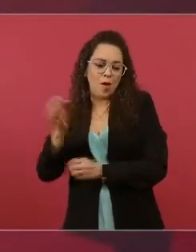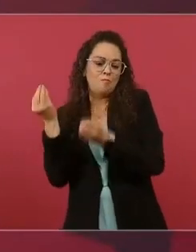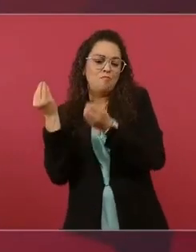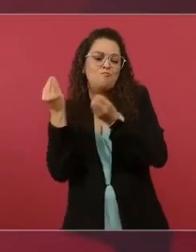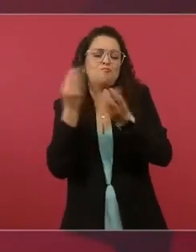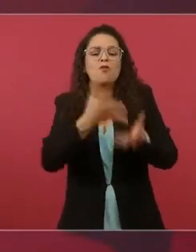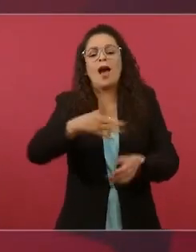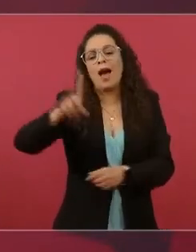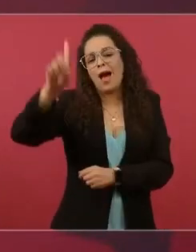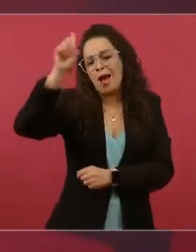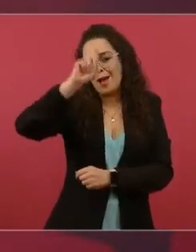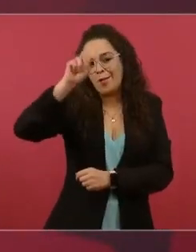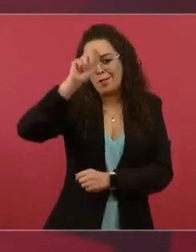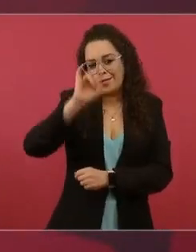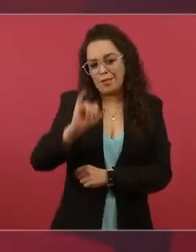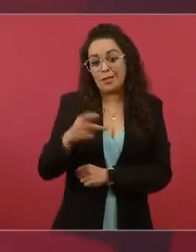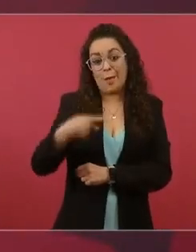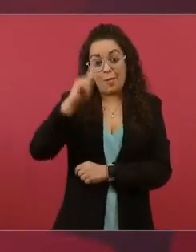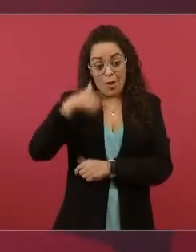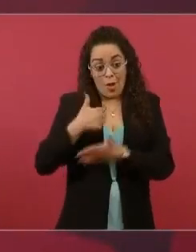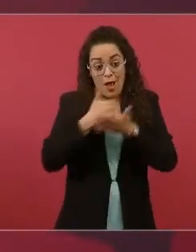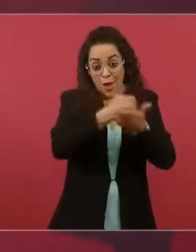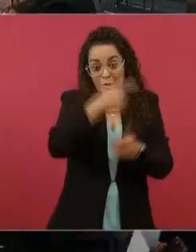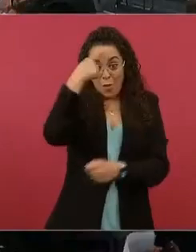ya es extremo.